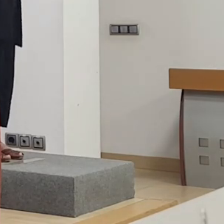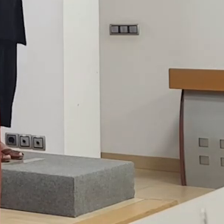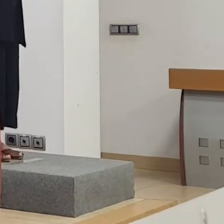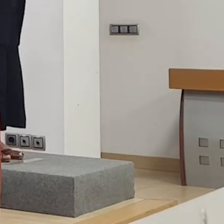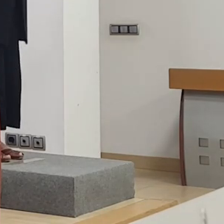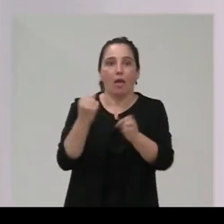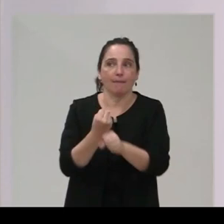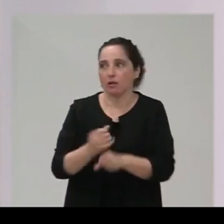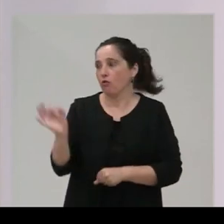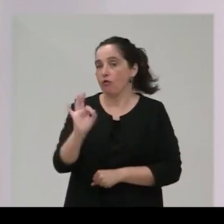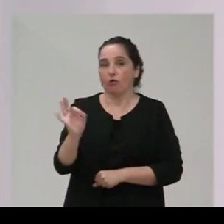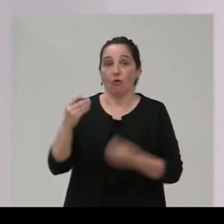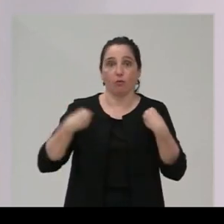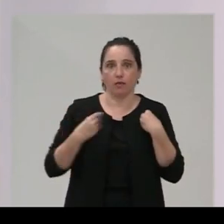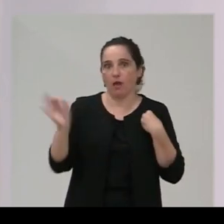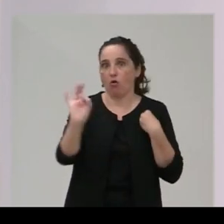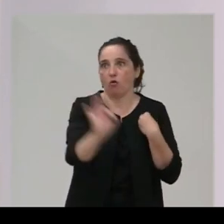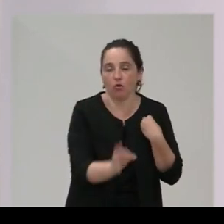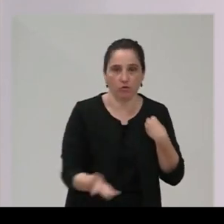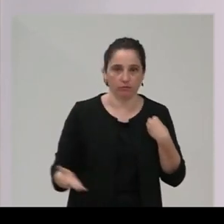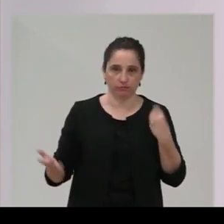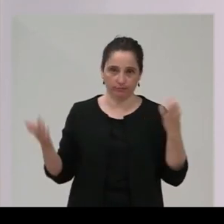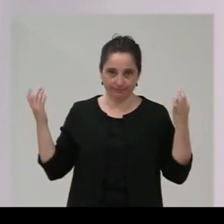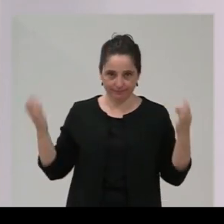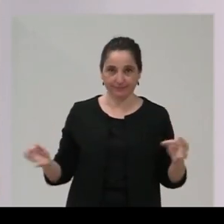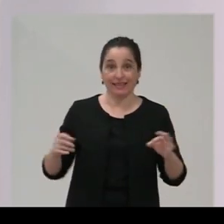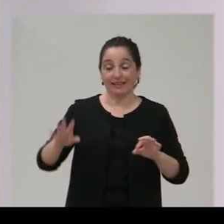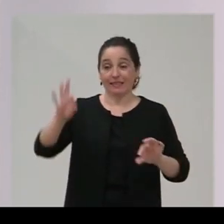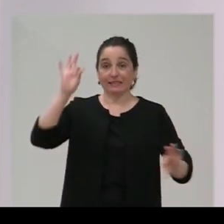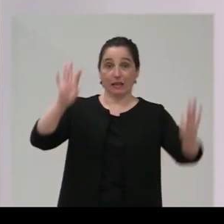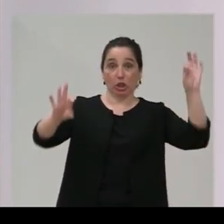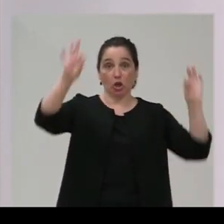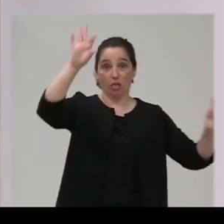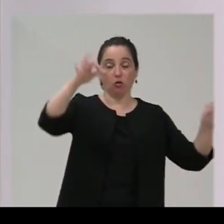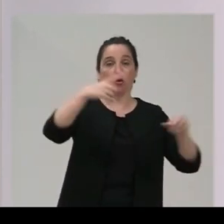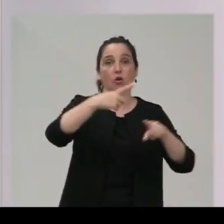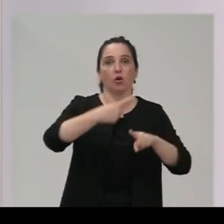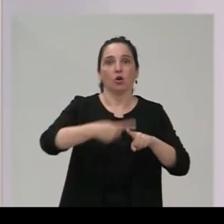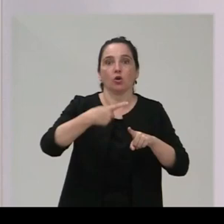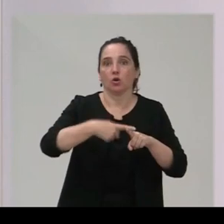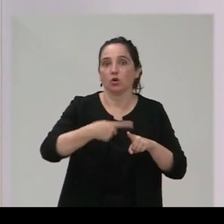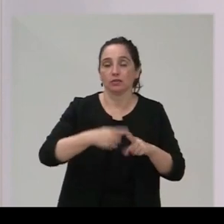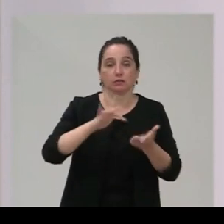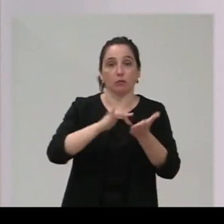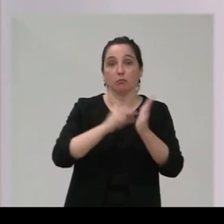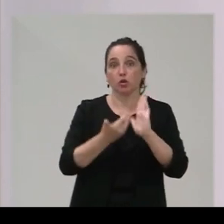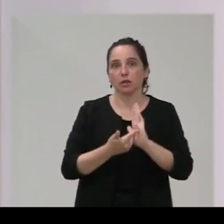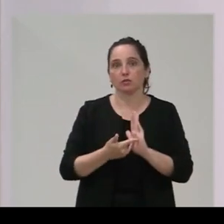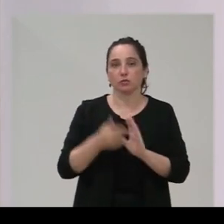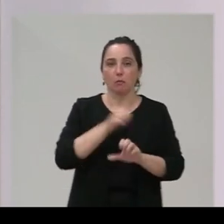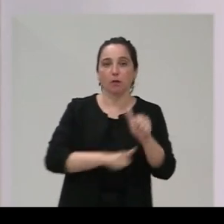como es el empleo como es la vivienda y como es la juventud hemos seleccionado una serie de proyectos